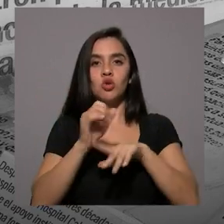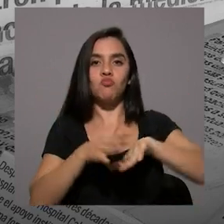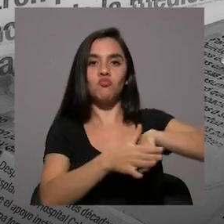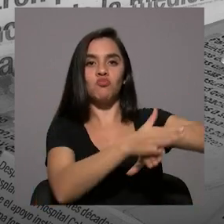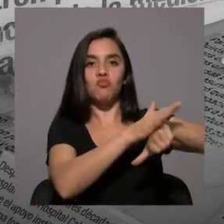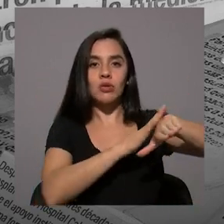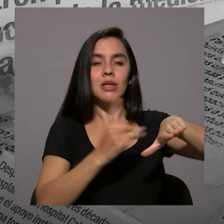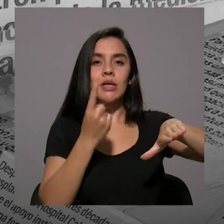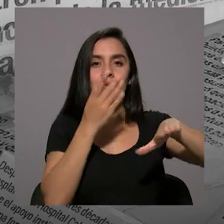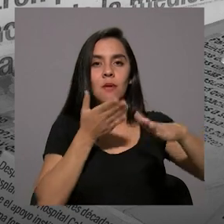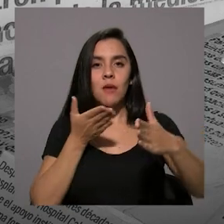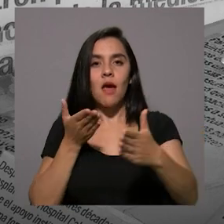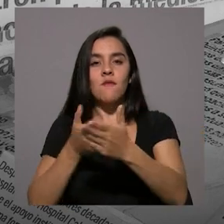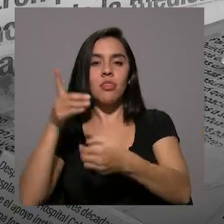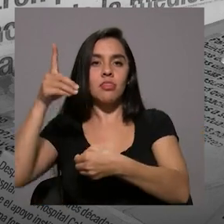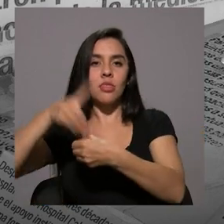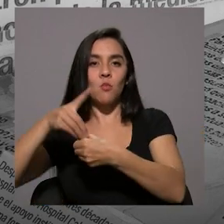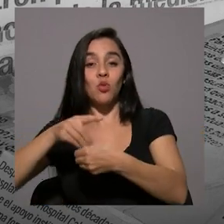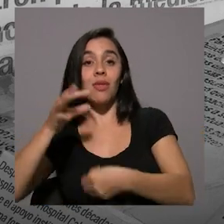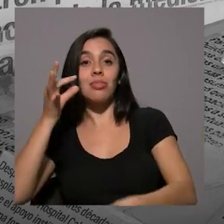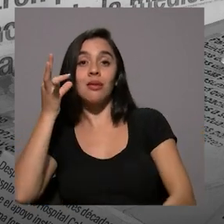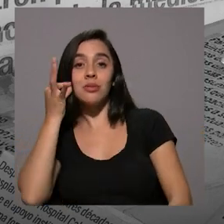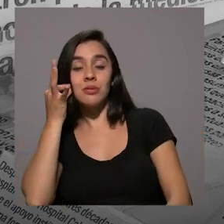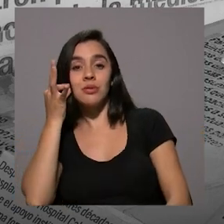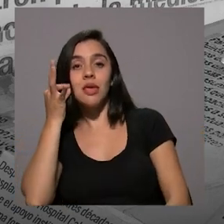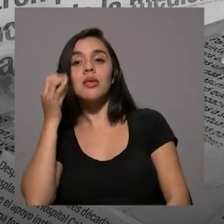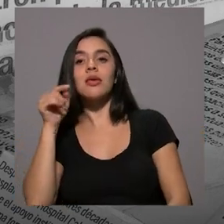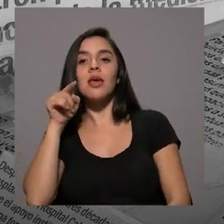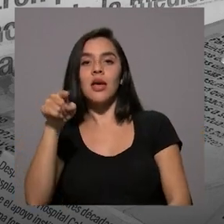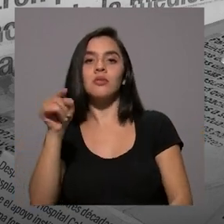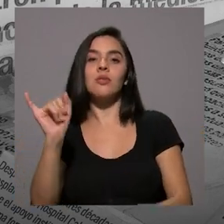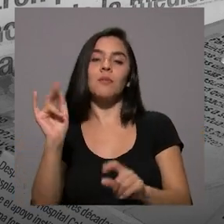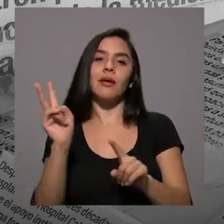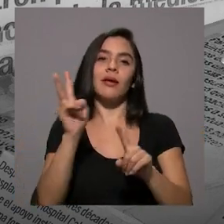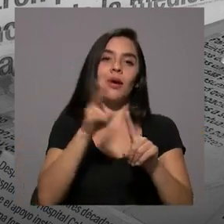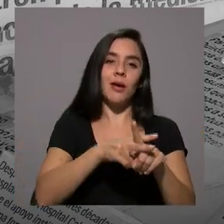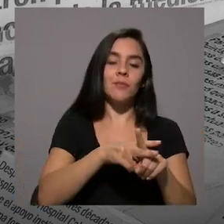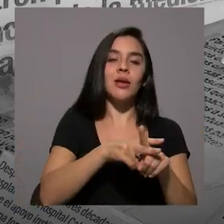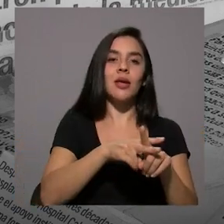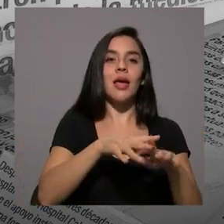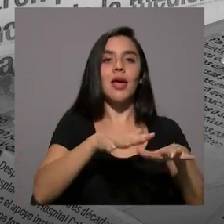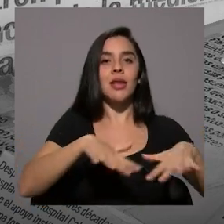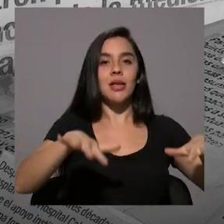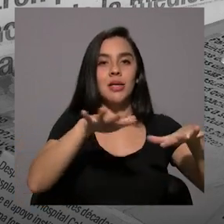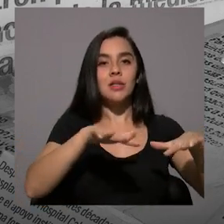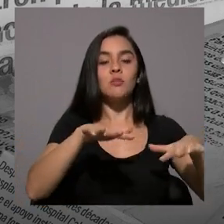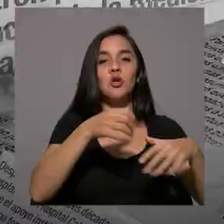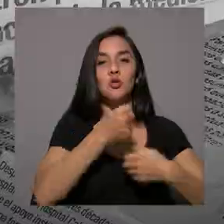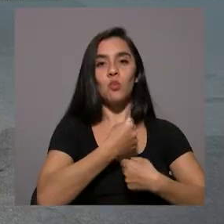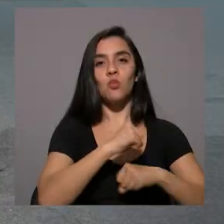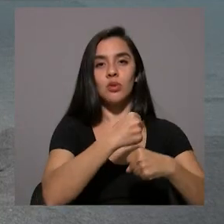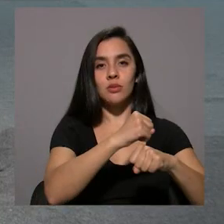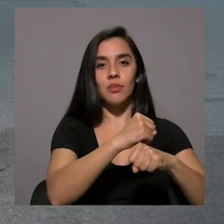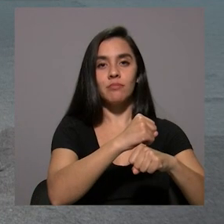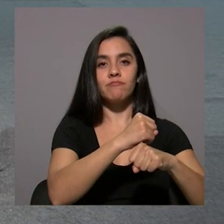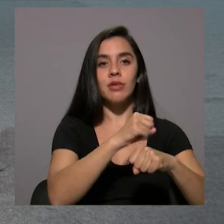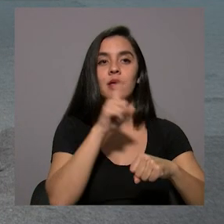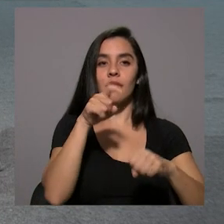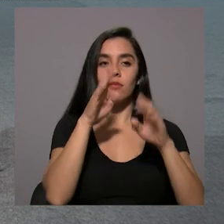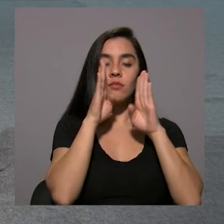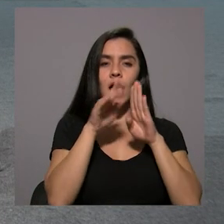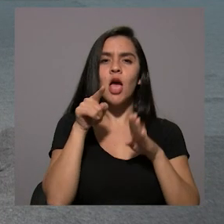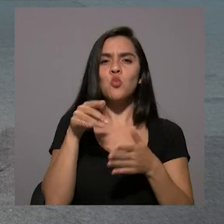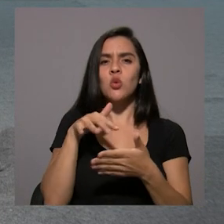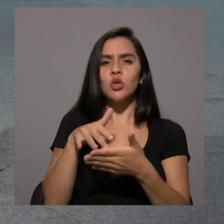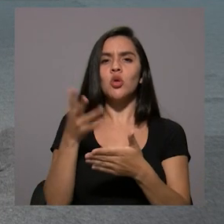por ejemplo, dirigidas hacia las diputadas, que se reproducen también en el escenario local y que no hay que dejarles de prestar atención. Hay un muy buen